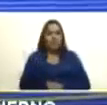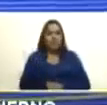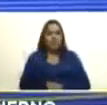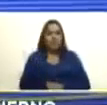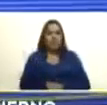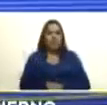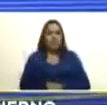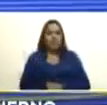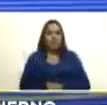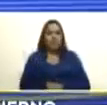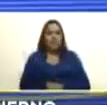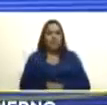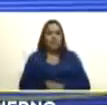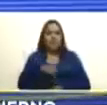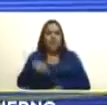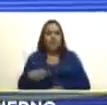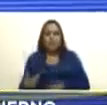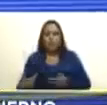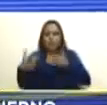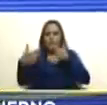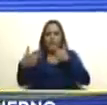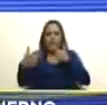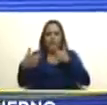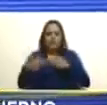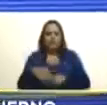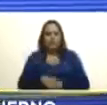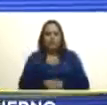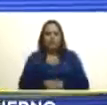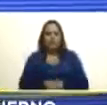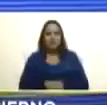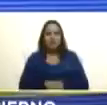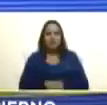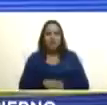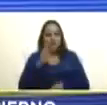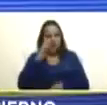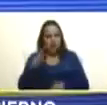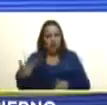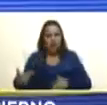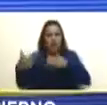y el podcast han visto el podcast